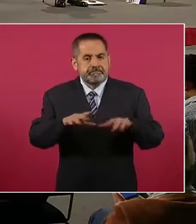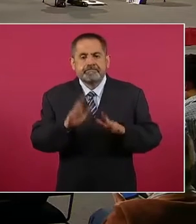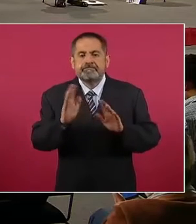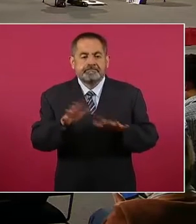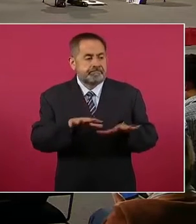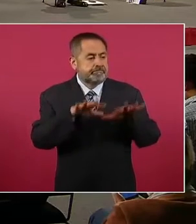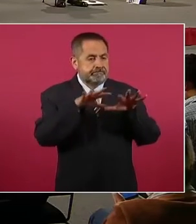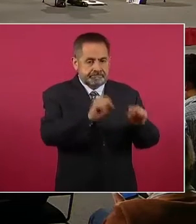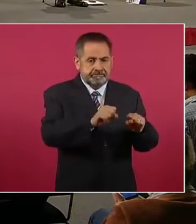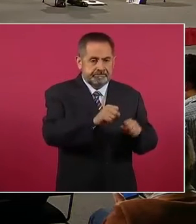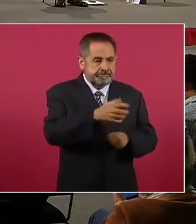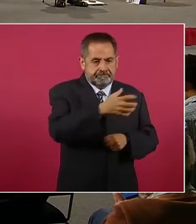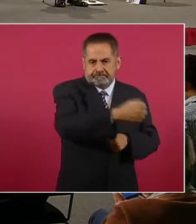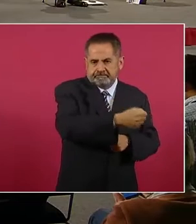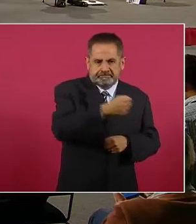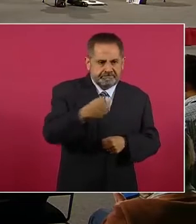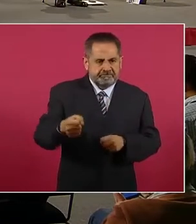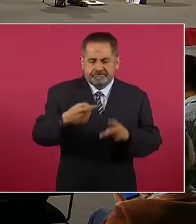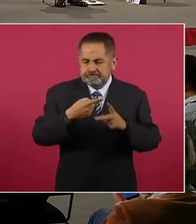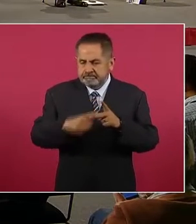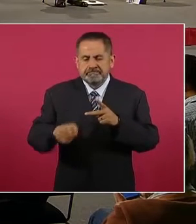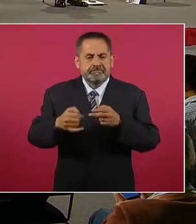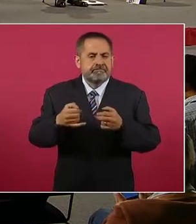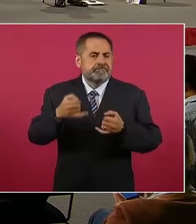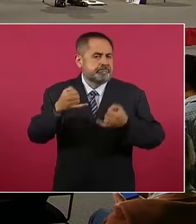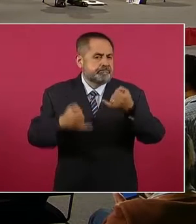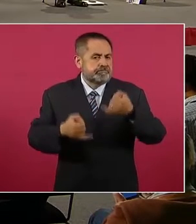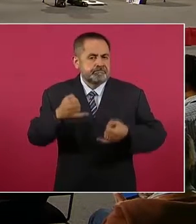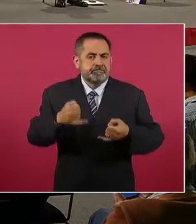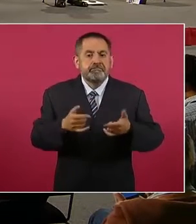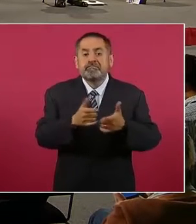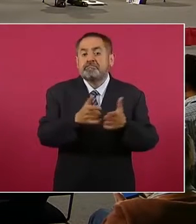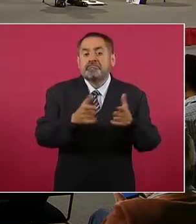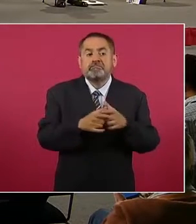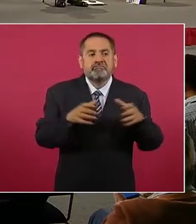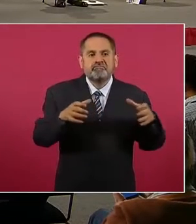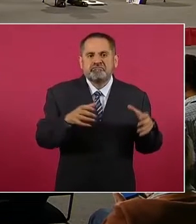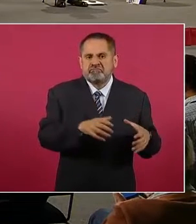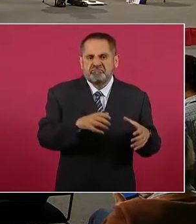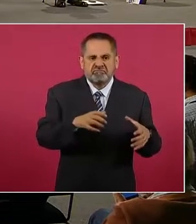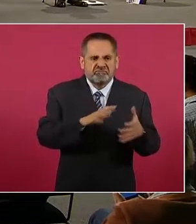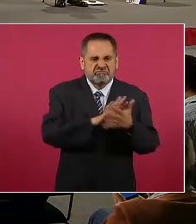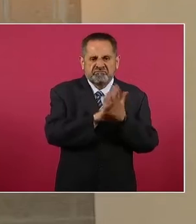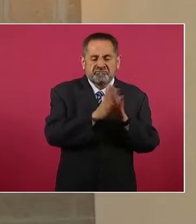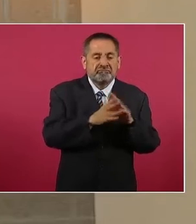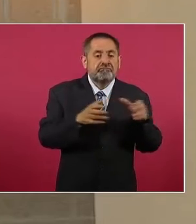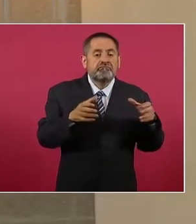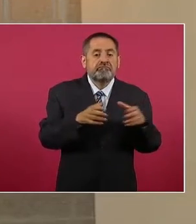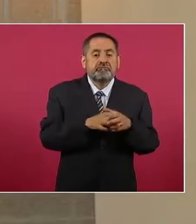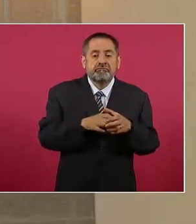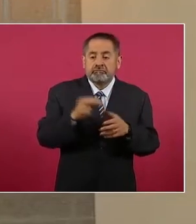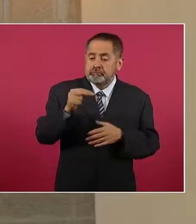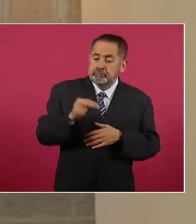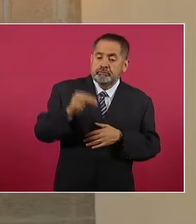vinculación a proceso de una célula criminal del cártel del Noreste. Esto